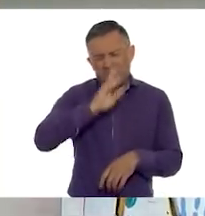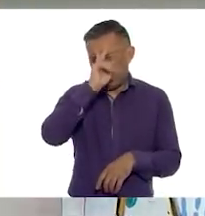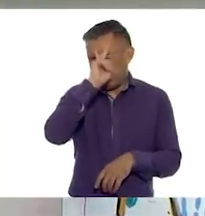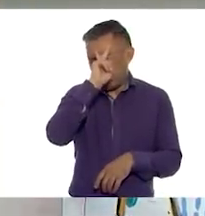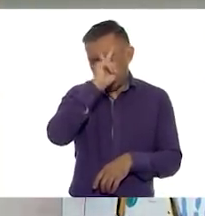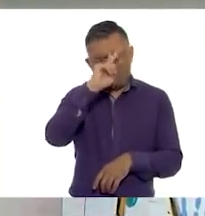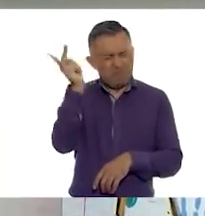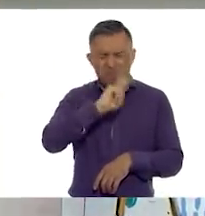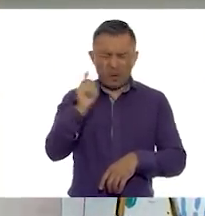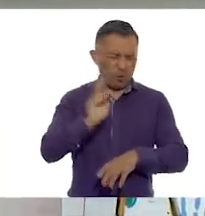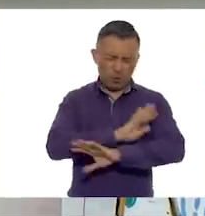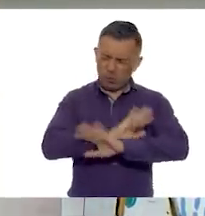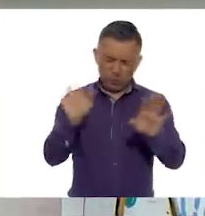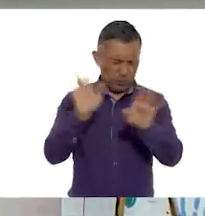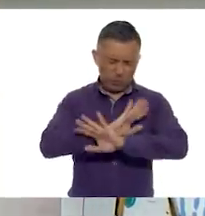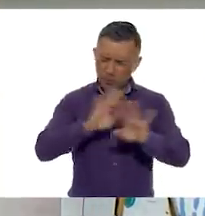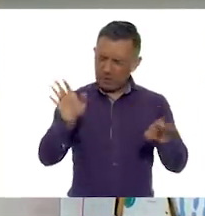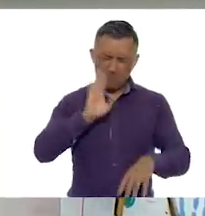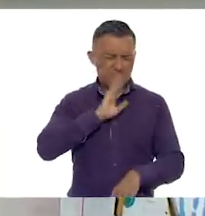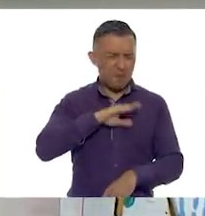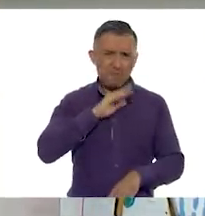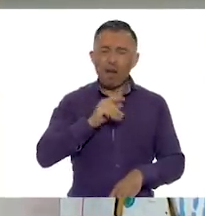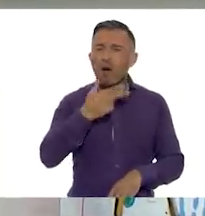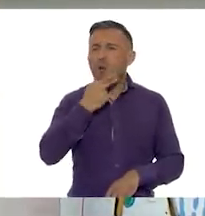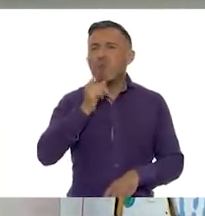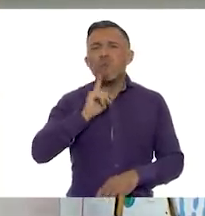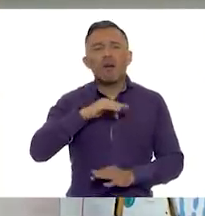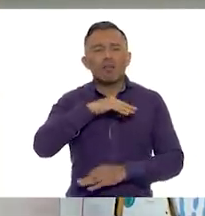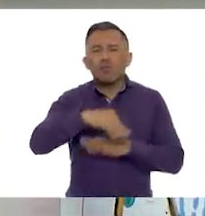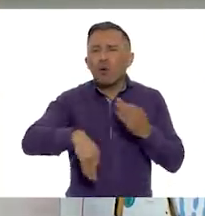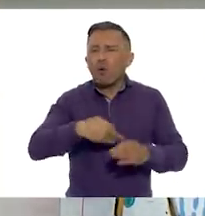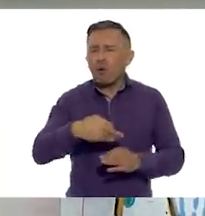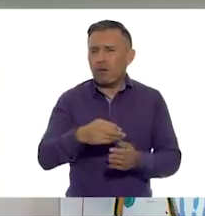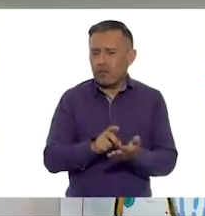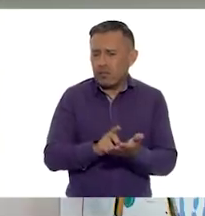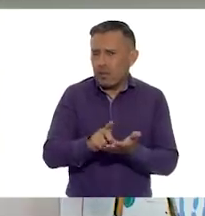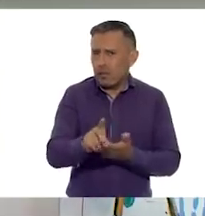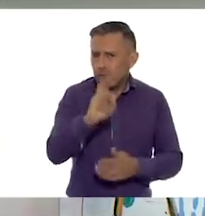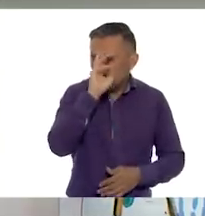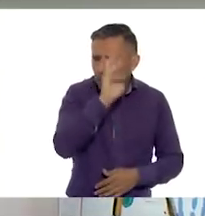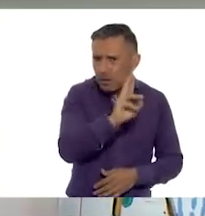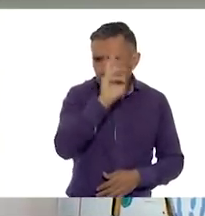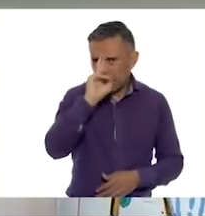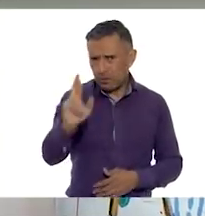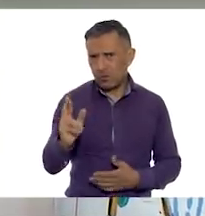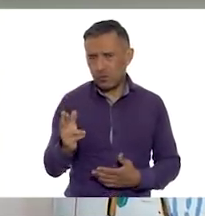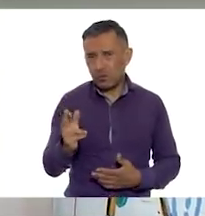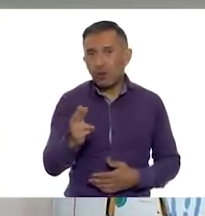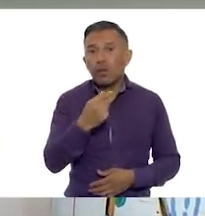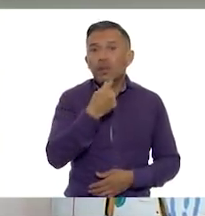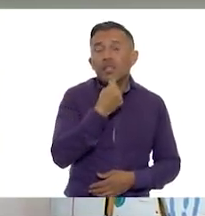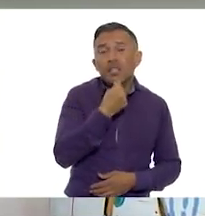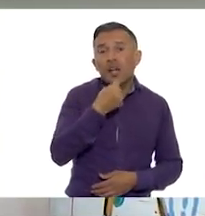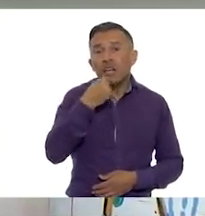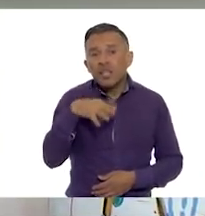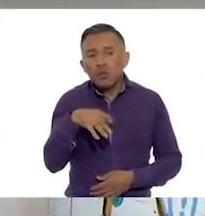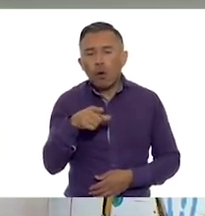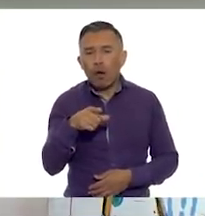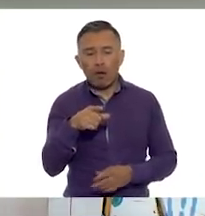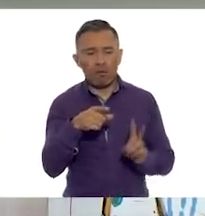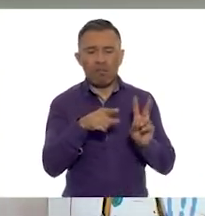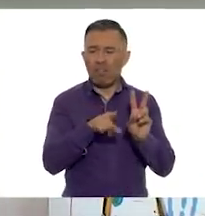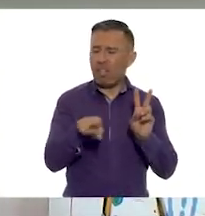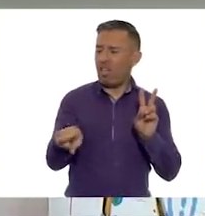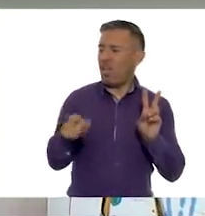Injustisisisísima. Todas y todos tenemos el derecho de ser respetados. La niña y el niño no están respetando a su compañera.